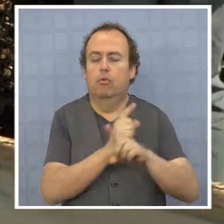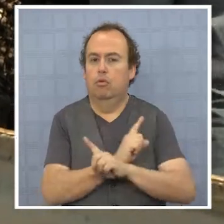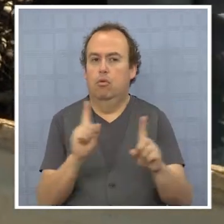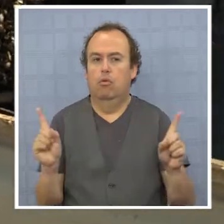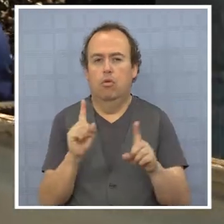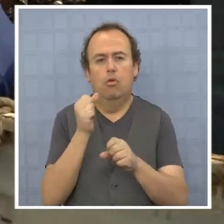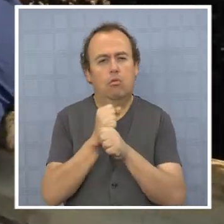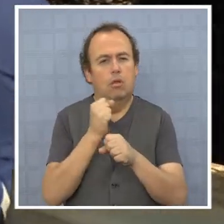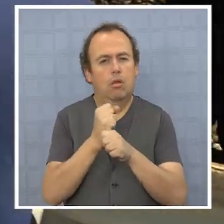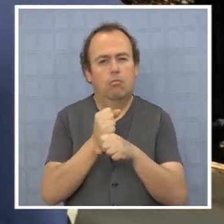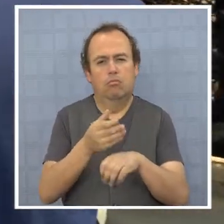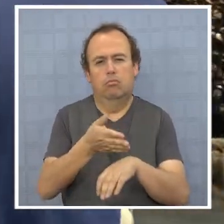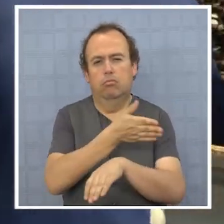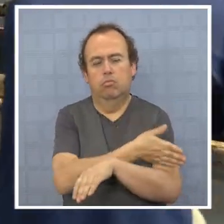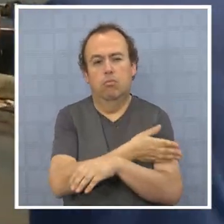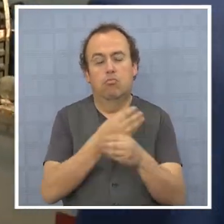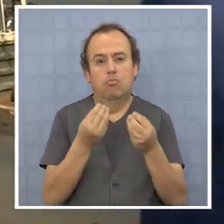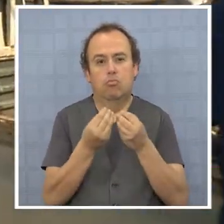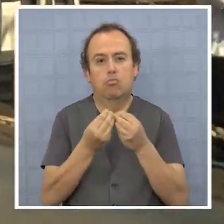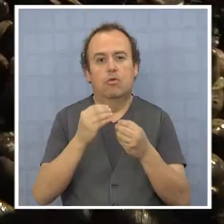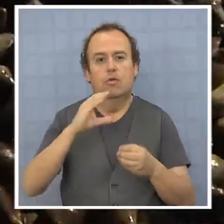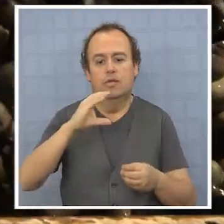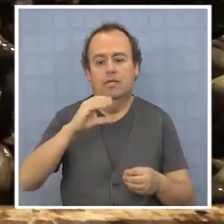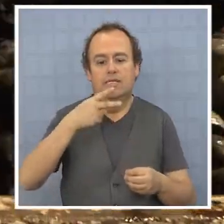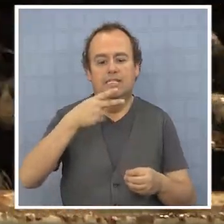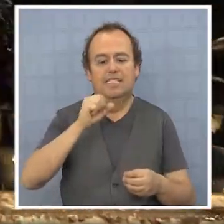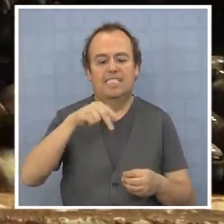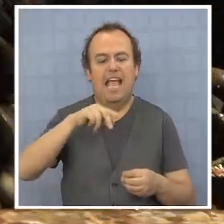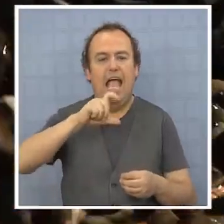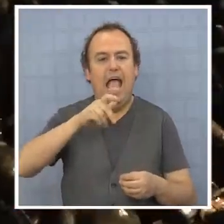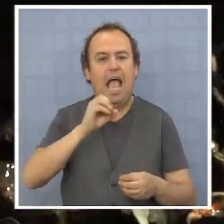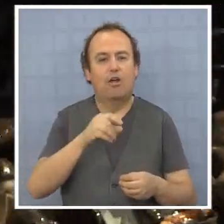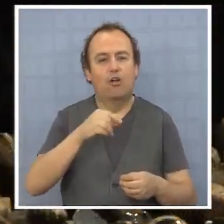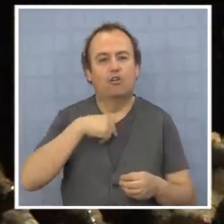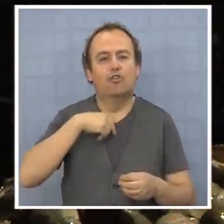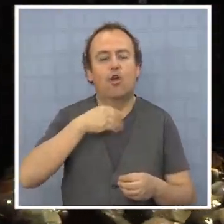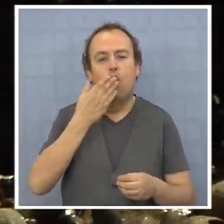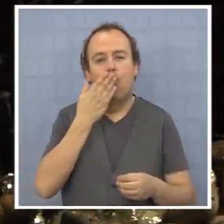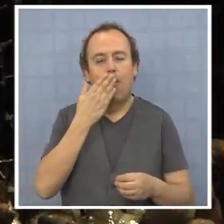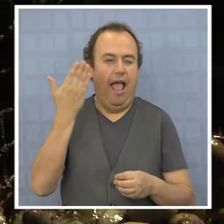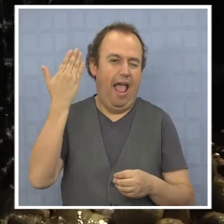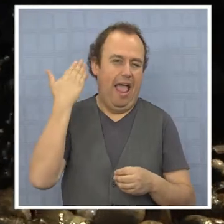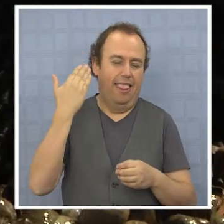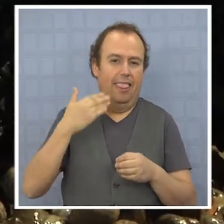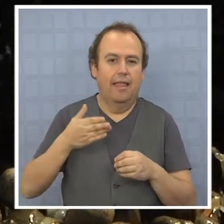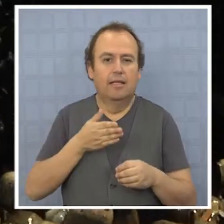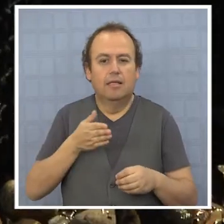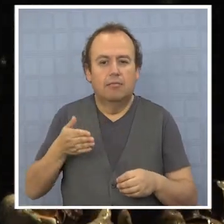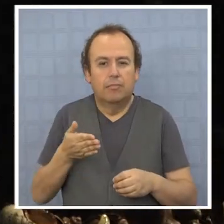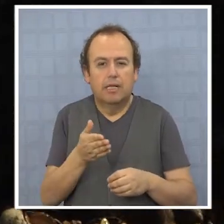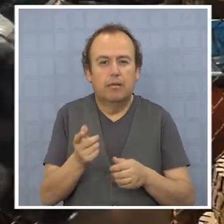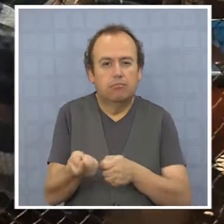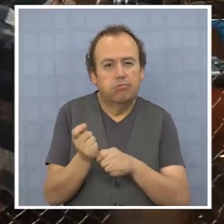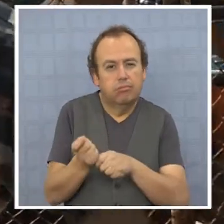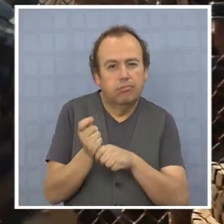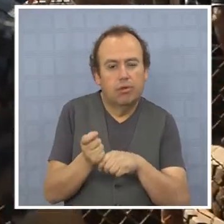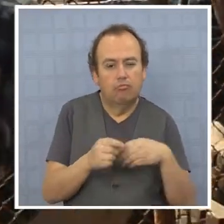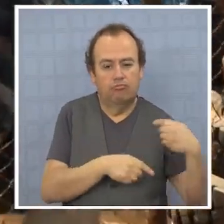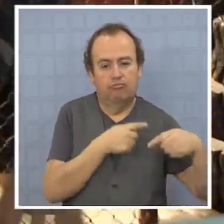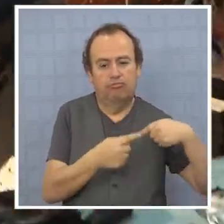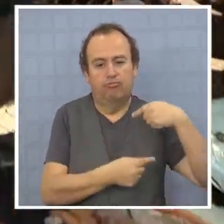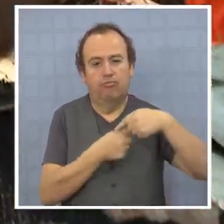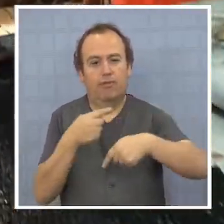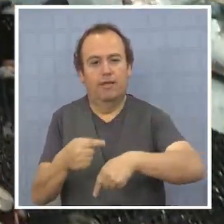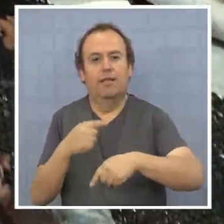años que se remonta a los changos y que por décadas se ha transmitido en sus familias. Pescadores que han